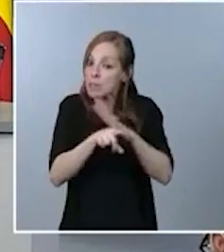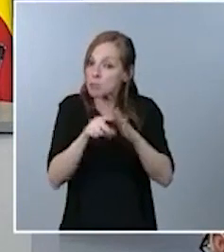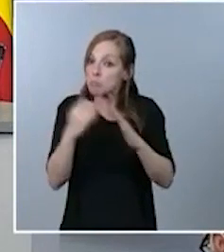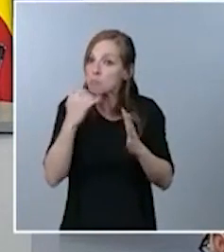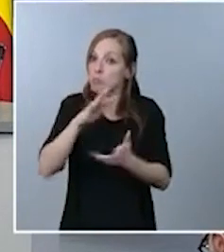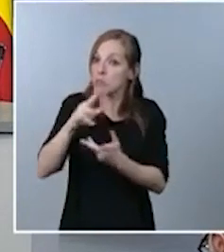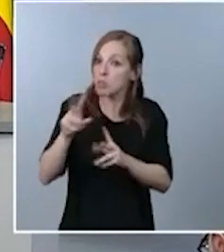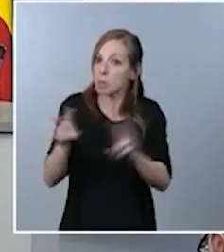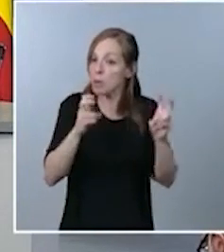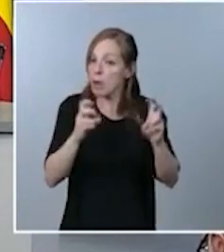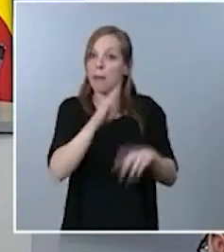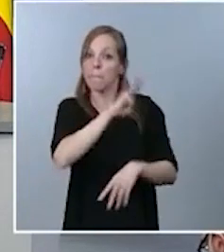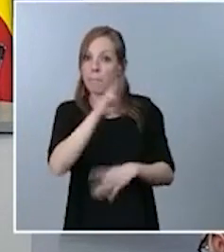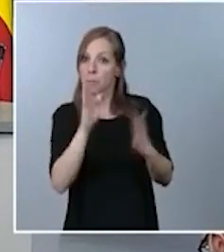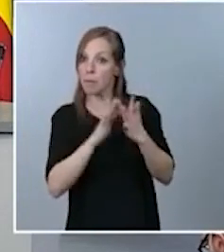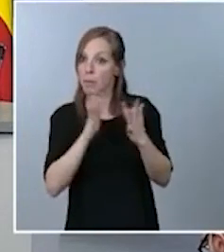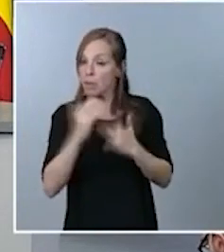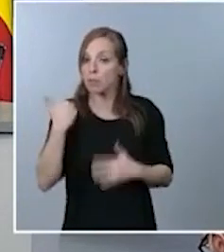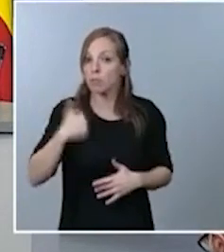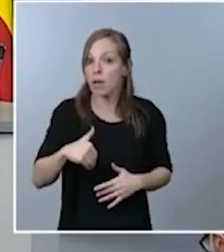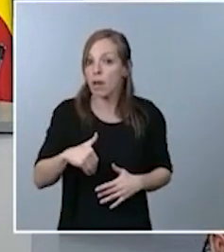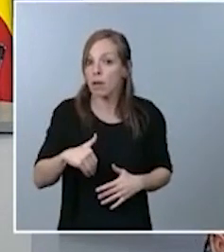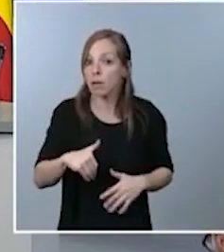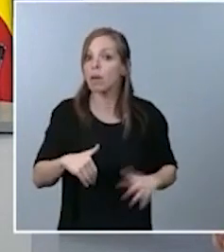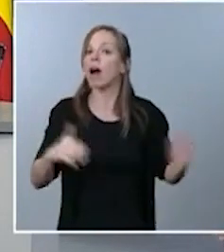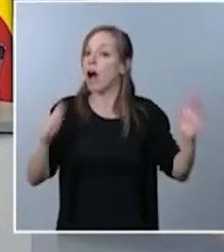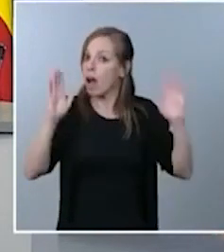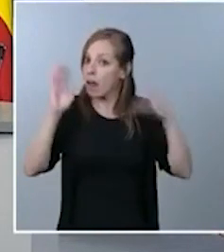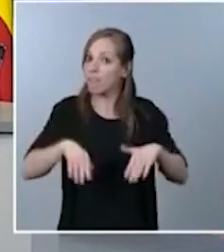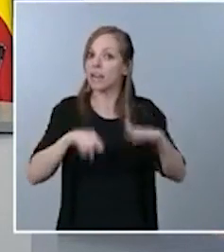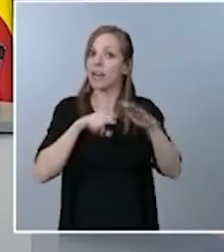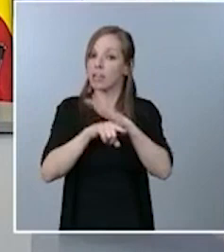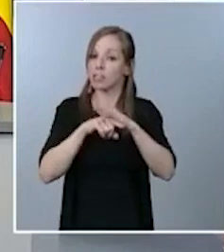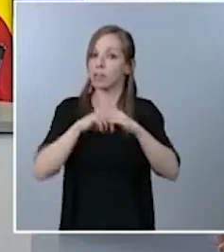y en todo caso si de verdad se va a congelar esa reforma. Muchas gracias.